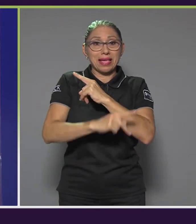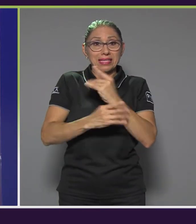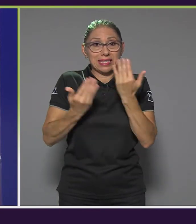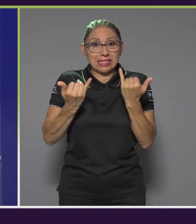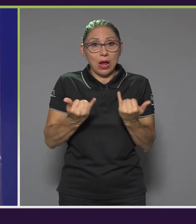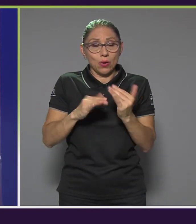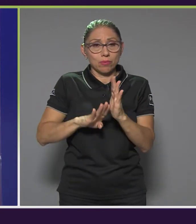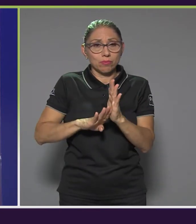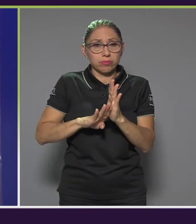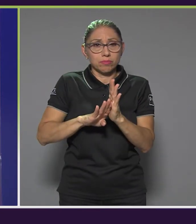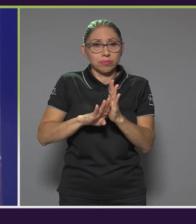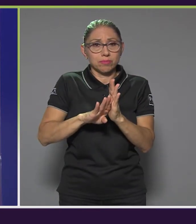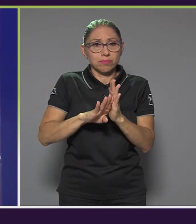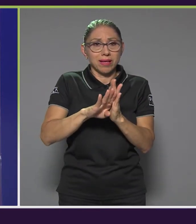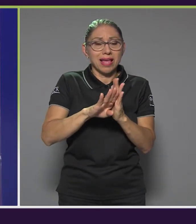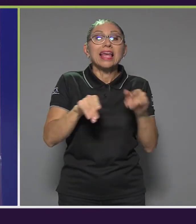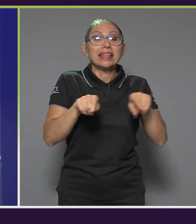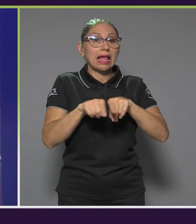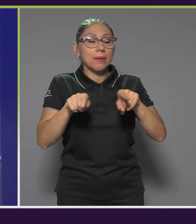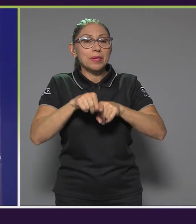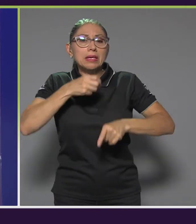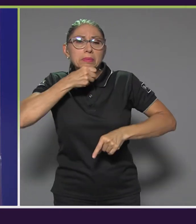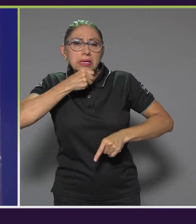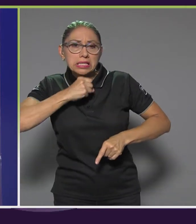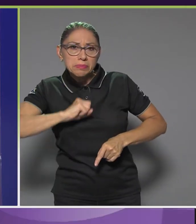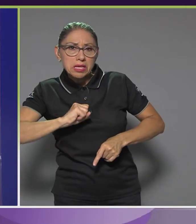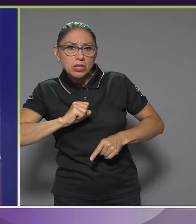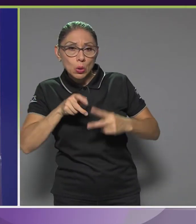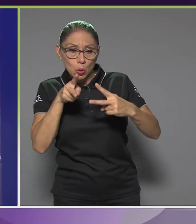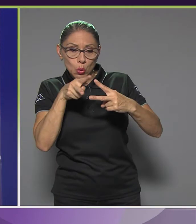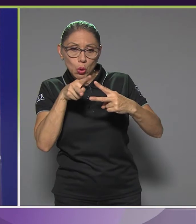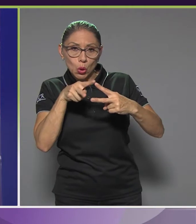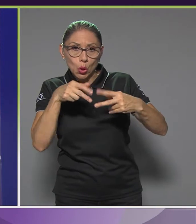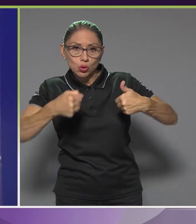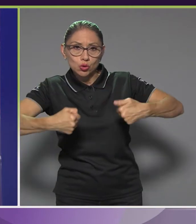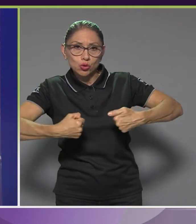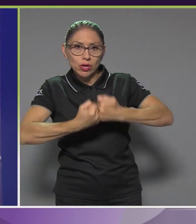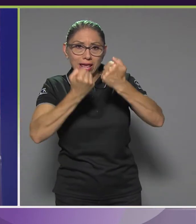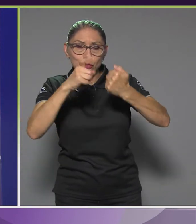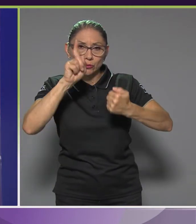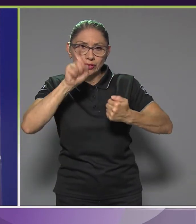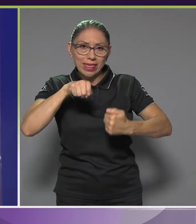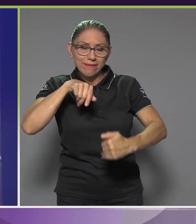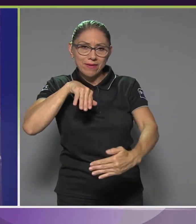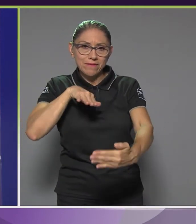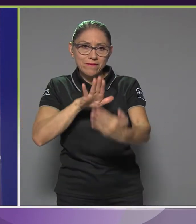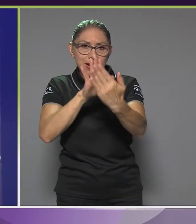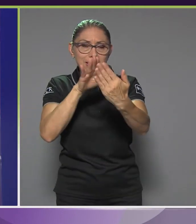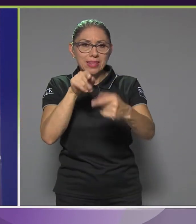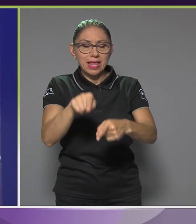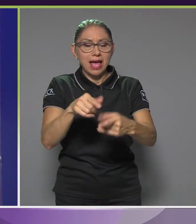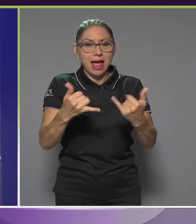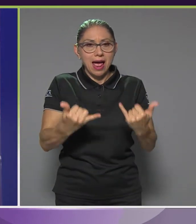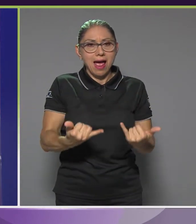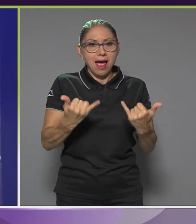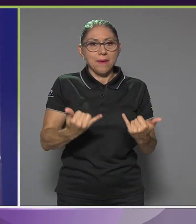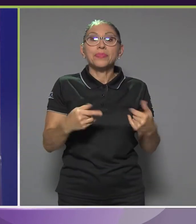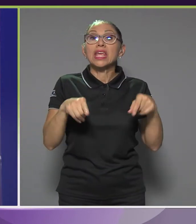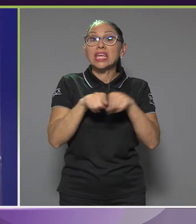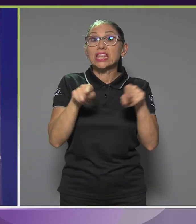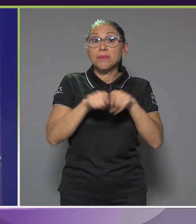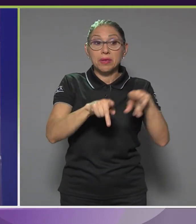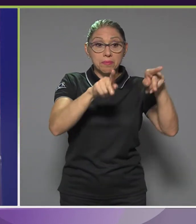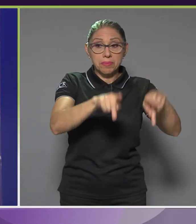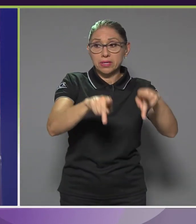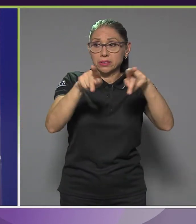envejecimiento. Son dos retos que tenemos que enfrentar este siglo. Y también, pues, la población que vive en las ciudades está